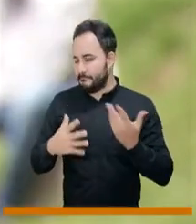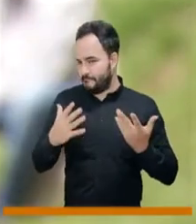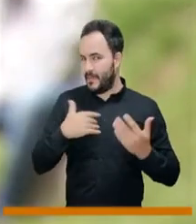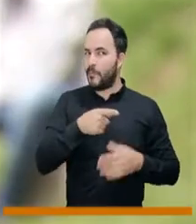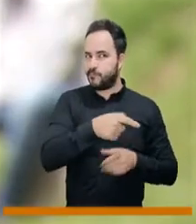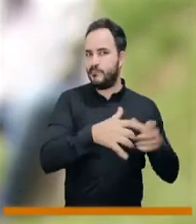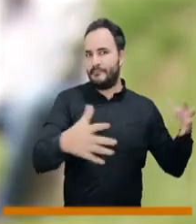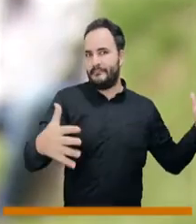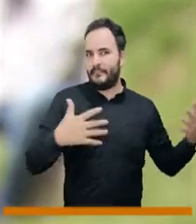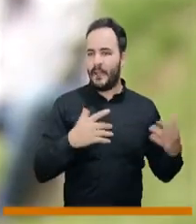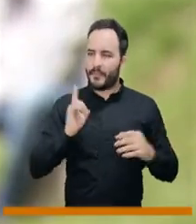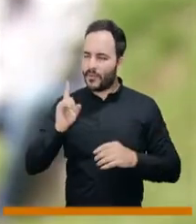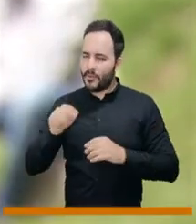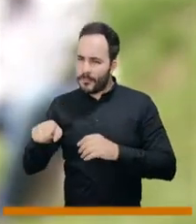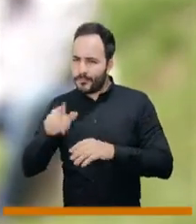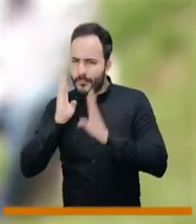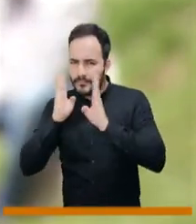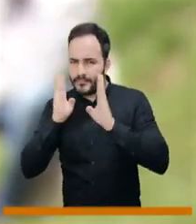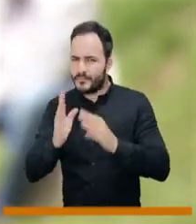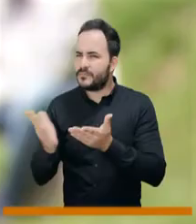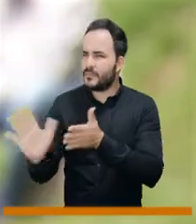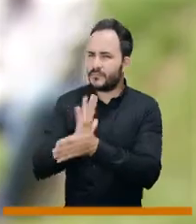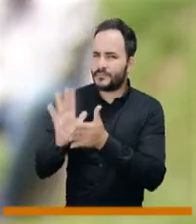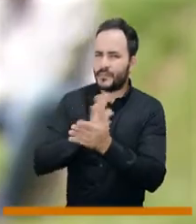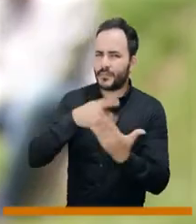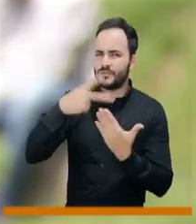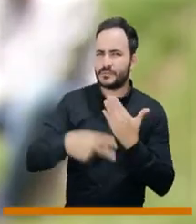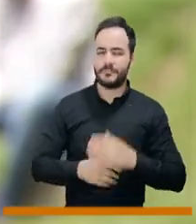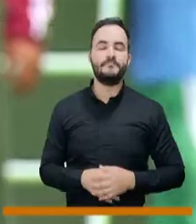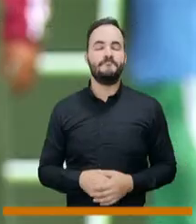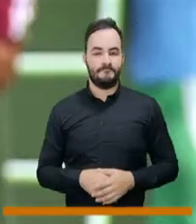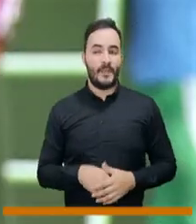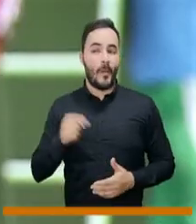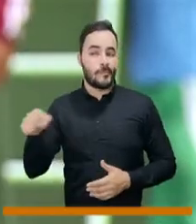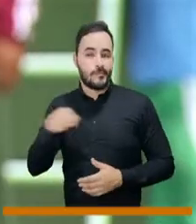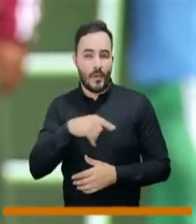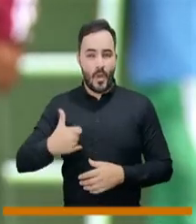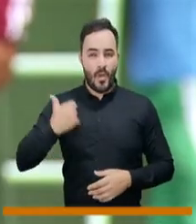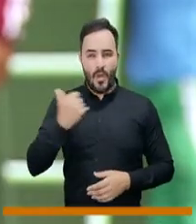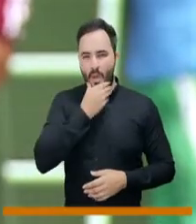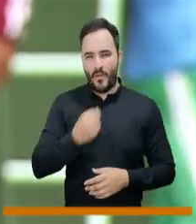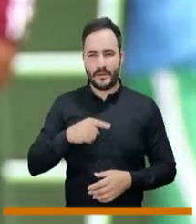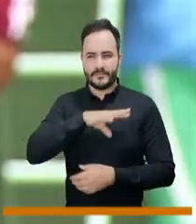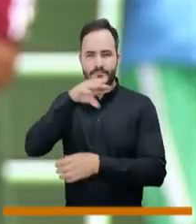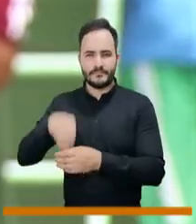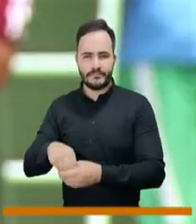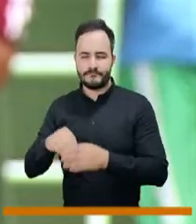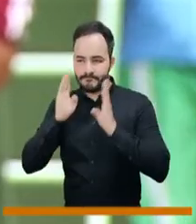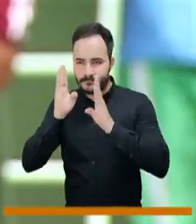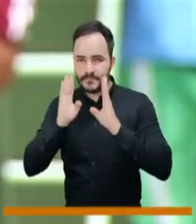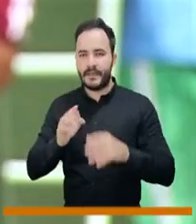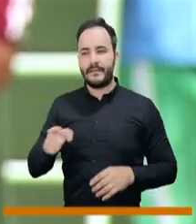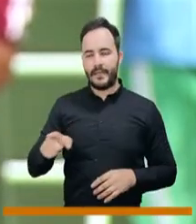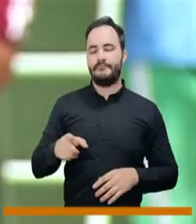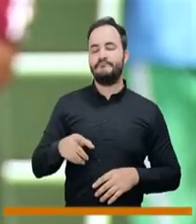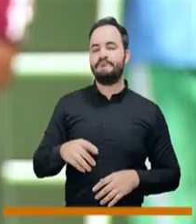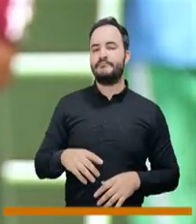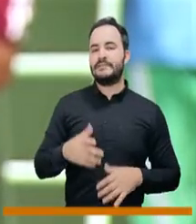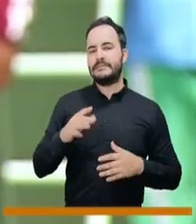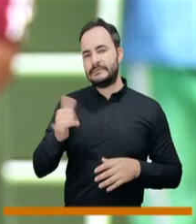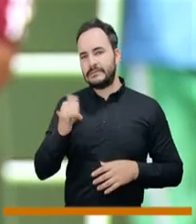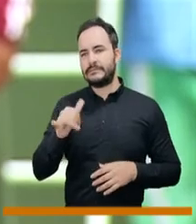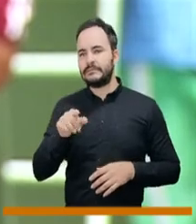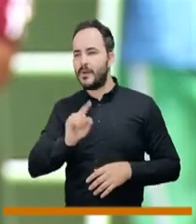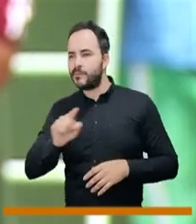calle. Sabemos que hay muchos más que requieren intervención. Háblenos de este programa en DUAL. La mayoría de los adolescentes que están allí tienen lo que nosotros